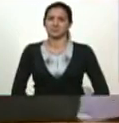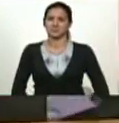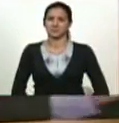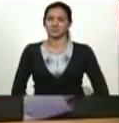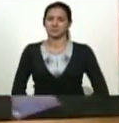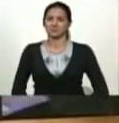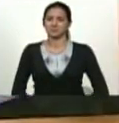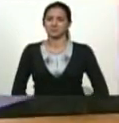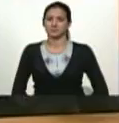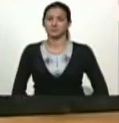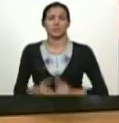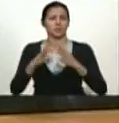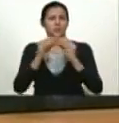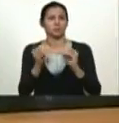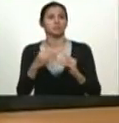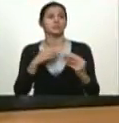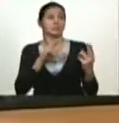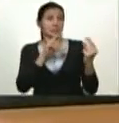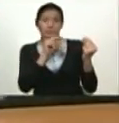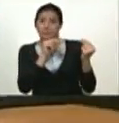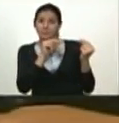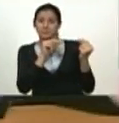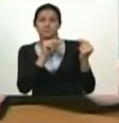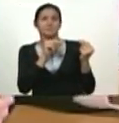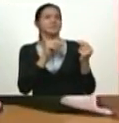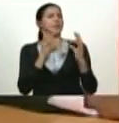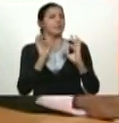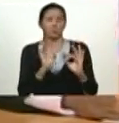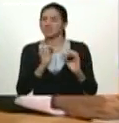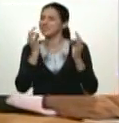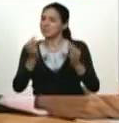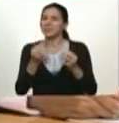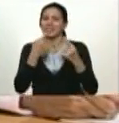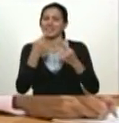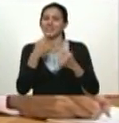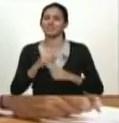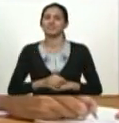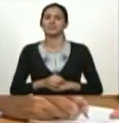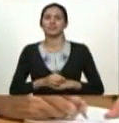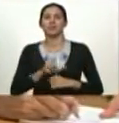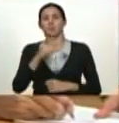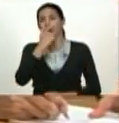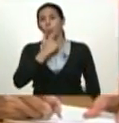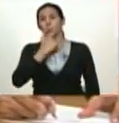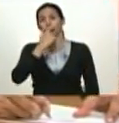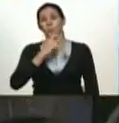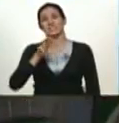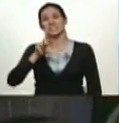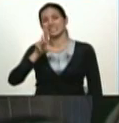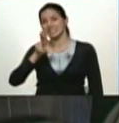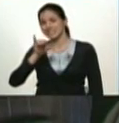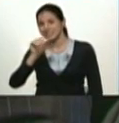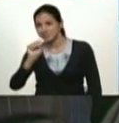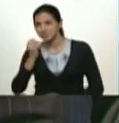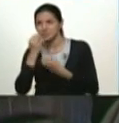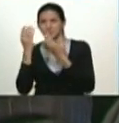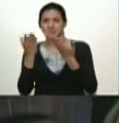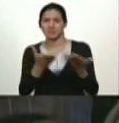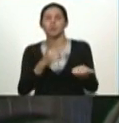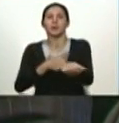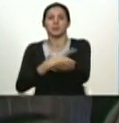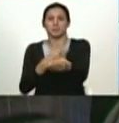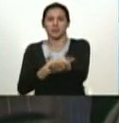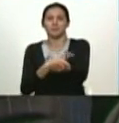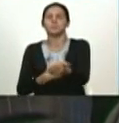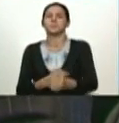todo lo que converso sale en verso Luis José Marcano bienvenido hermano